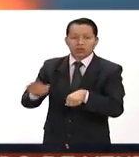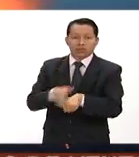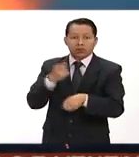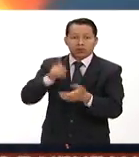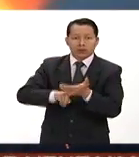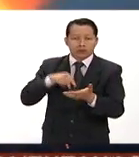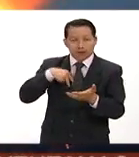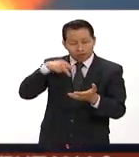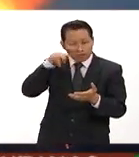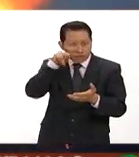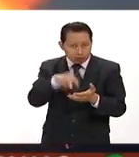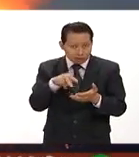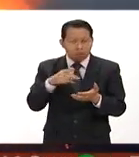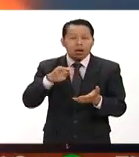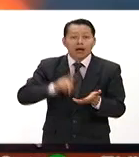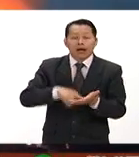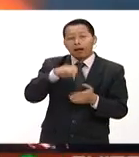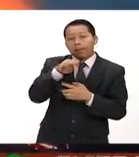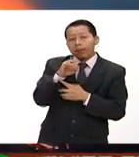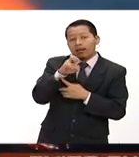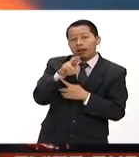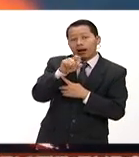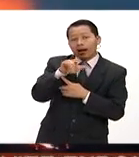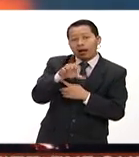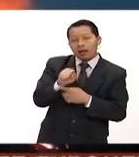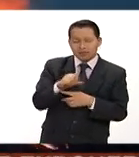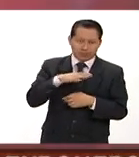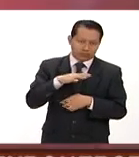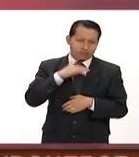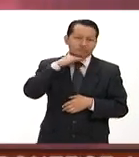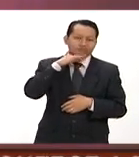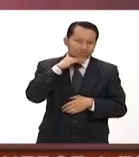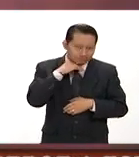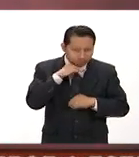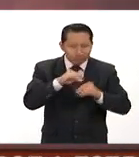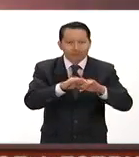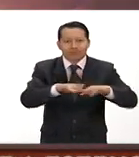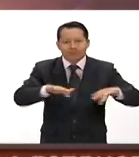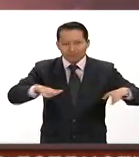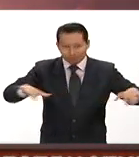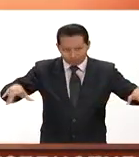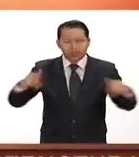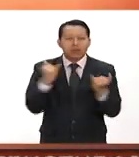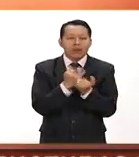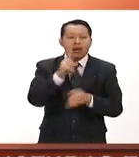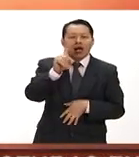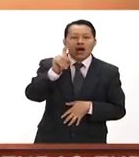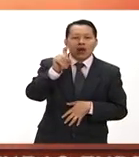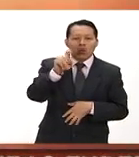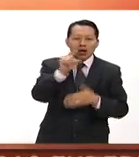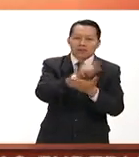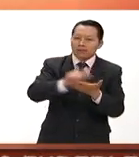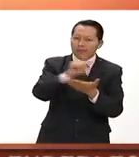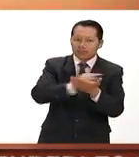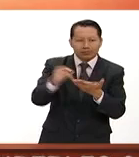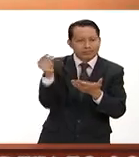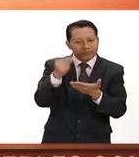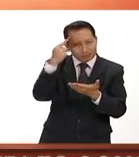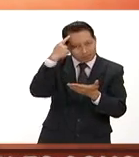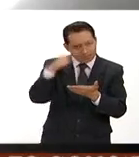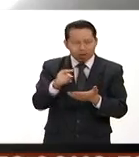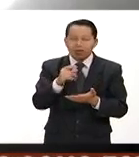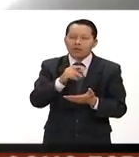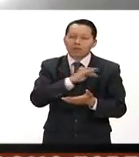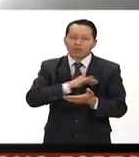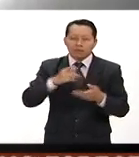en ellas se han detectado minerales contaminantes por lo que se analizará el agua para consumo humano. Vamos a